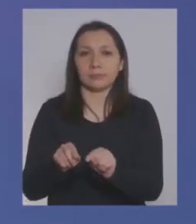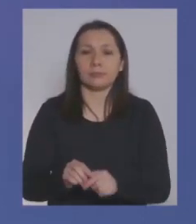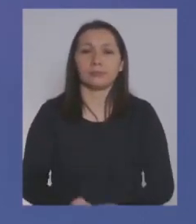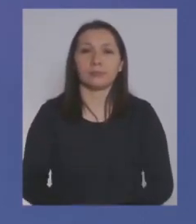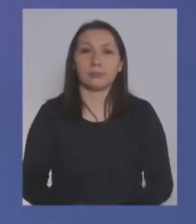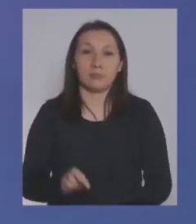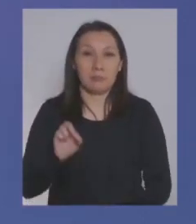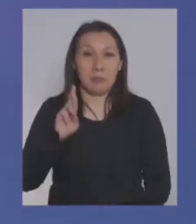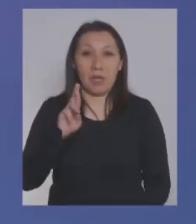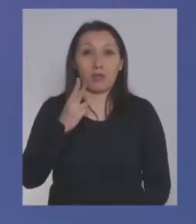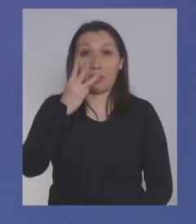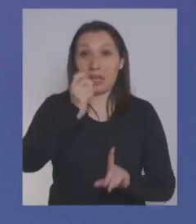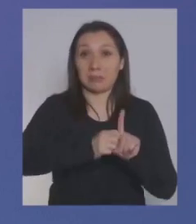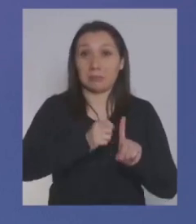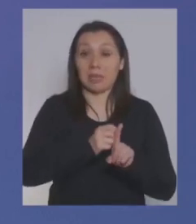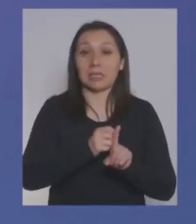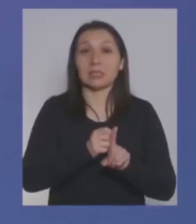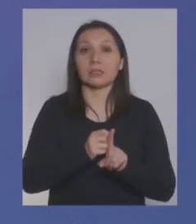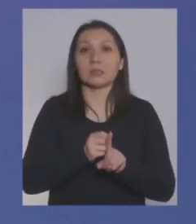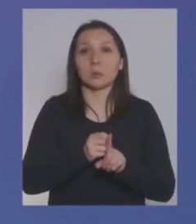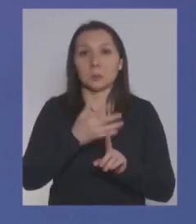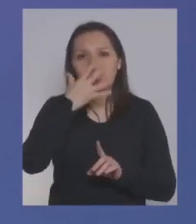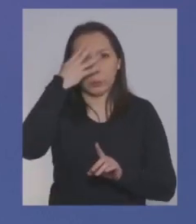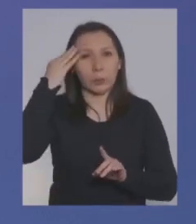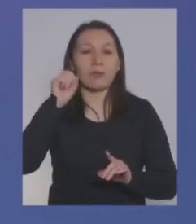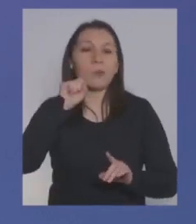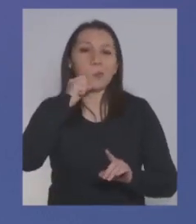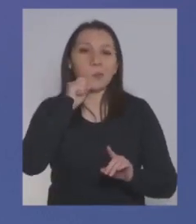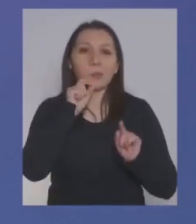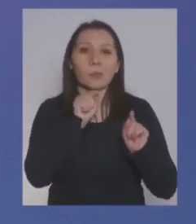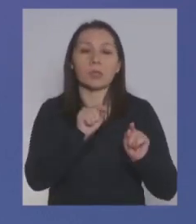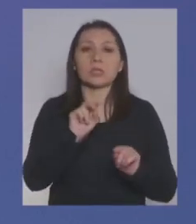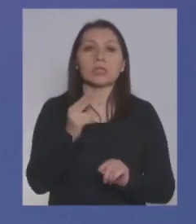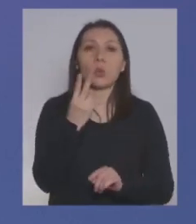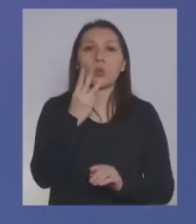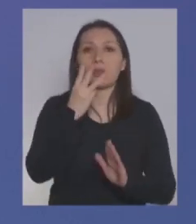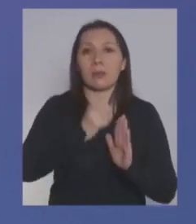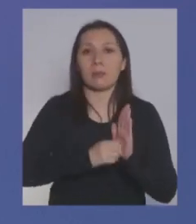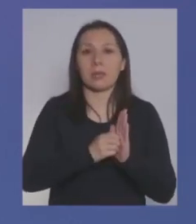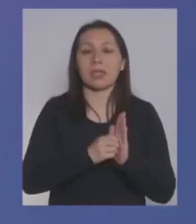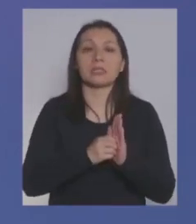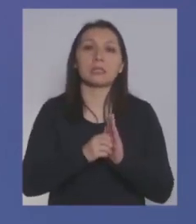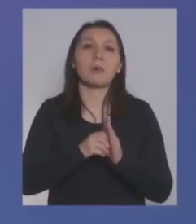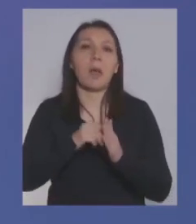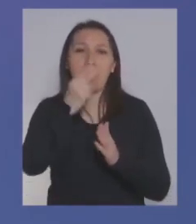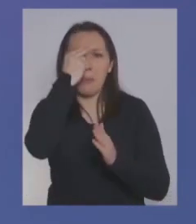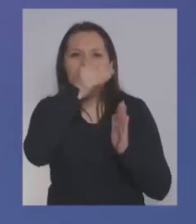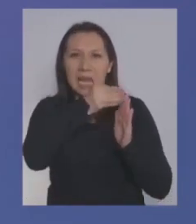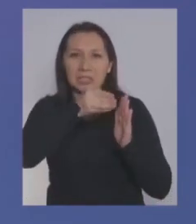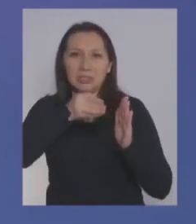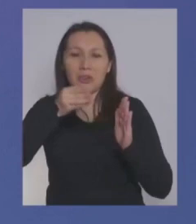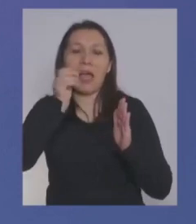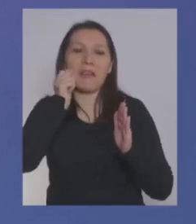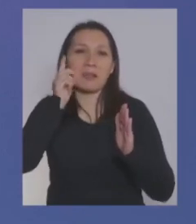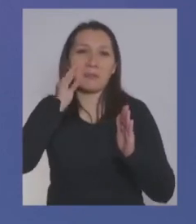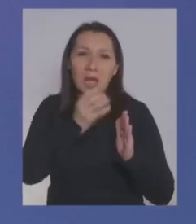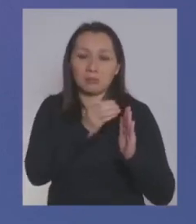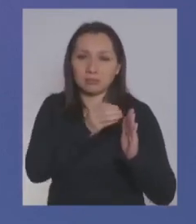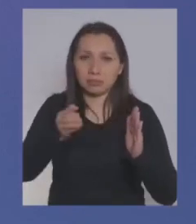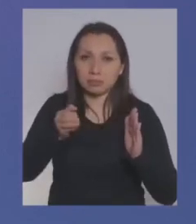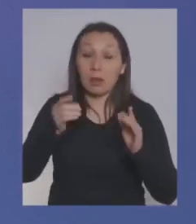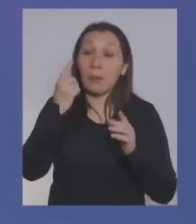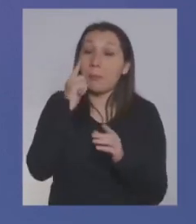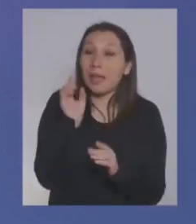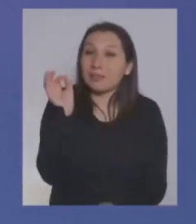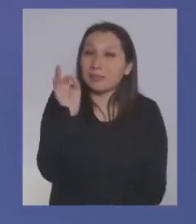El peor trimestre, el trimestre para el olvido, como hemos señalado, fue el segundo trimestre, el tercer trimestre debiera ser mejor, pero quiero subrayar,